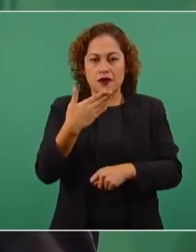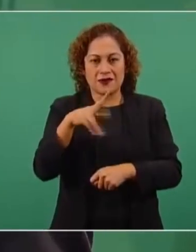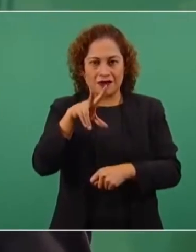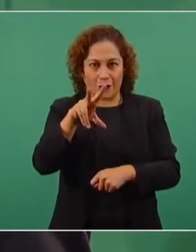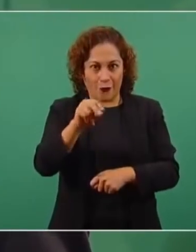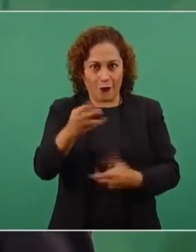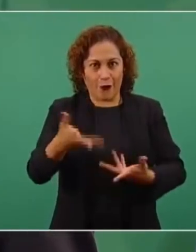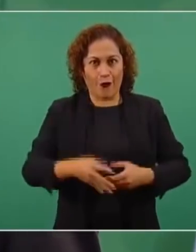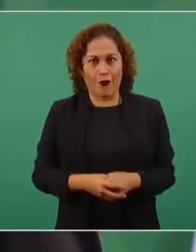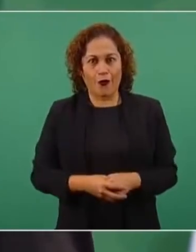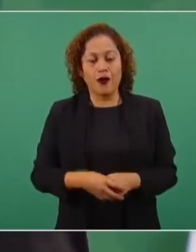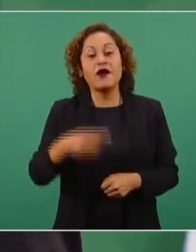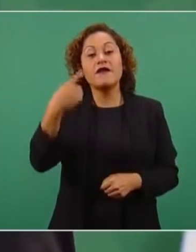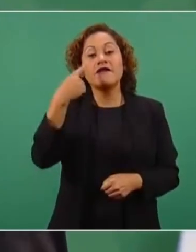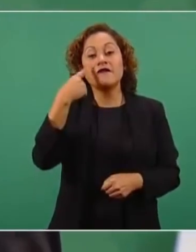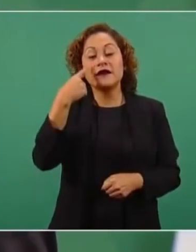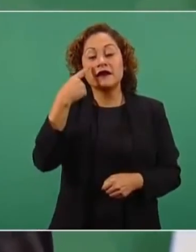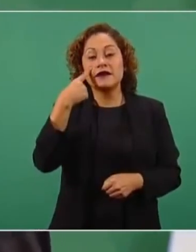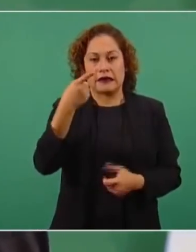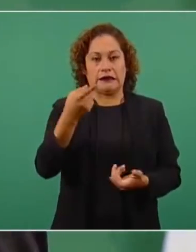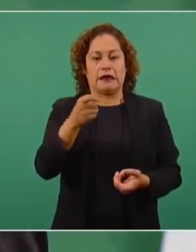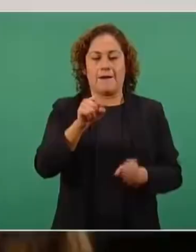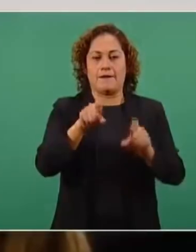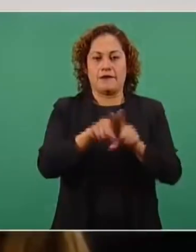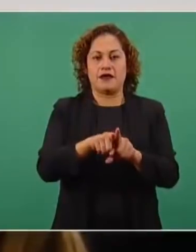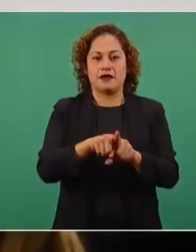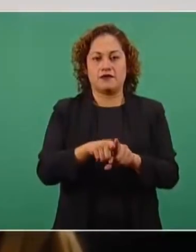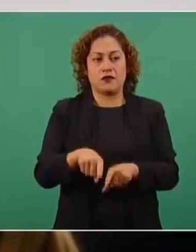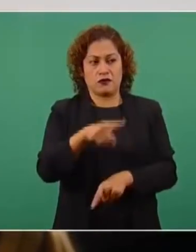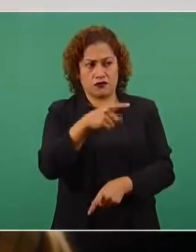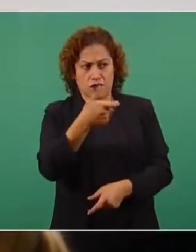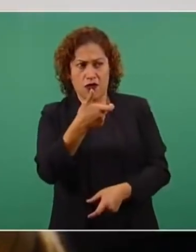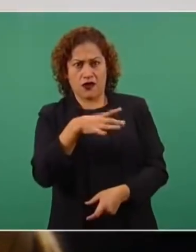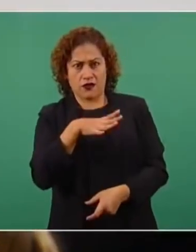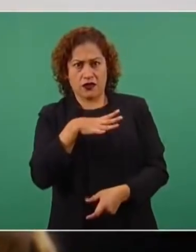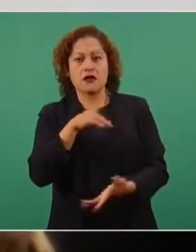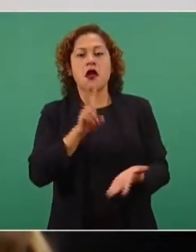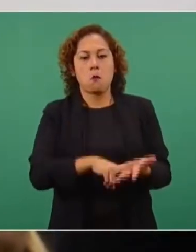El que tiene vale, si no tienes no vales,